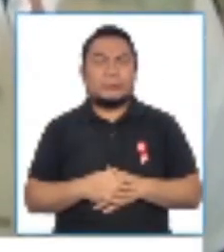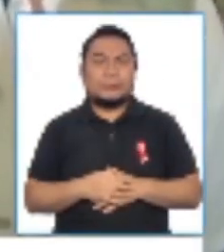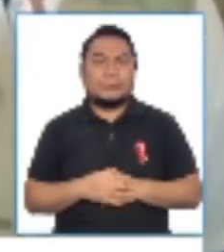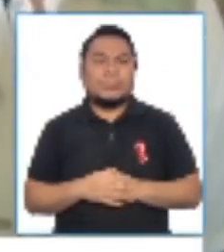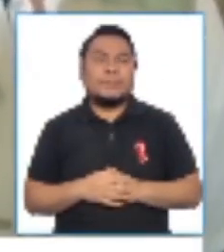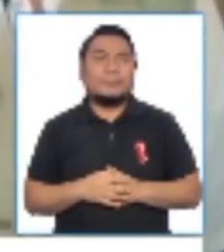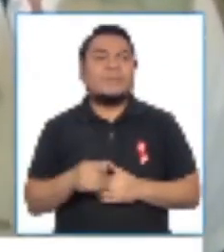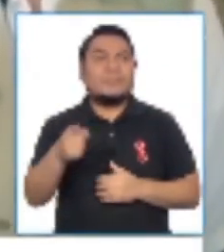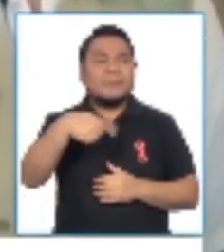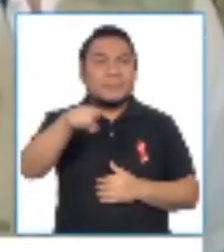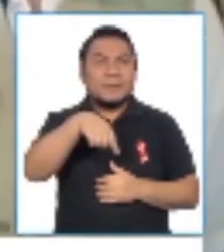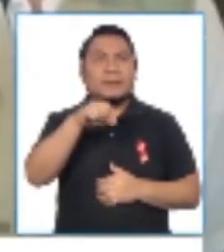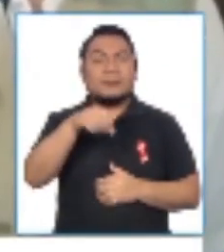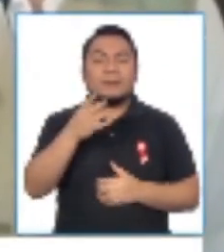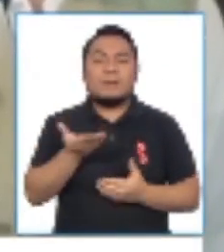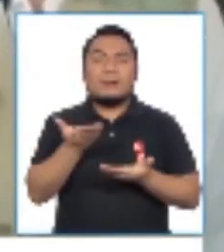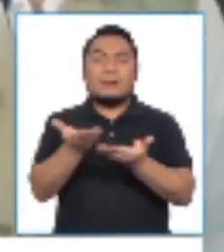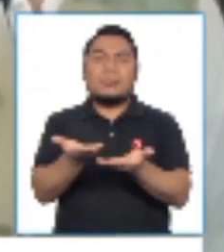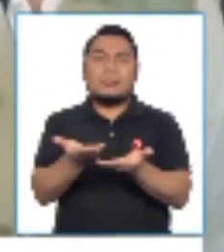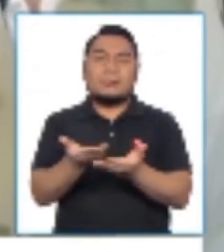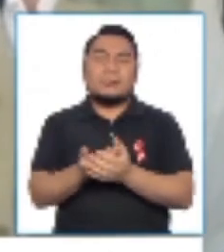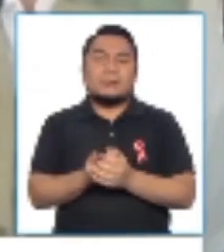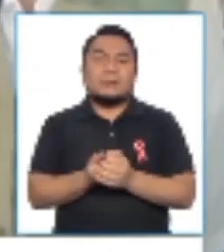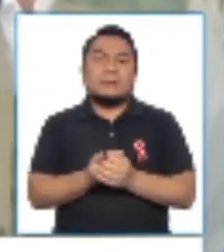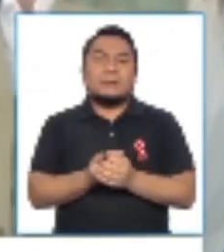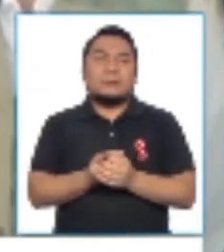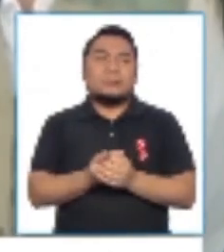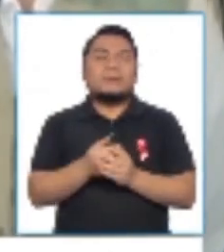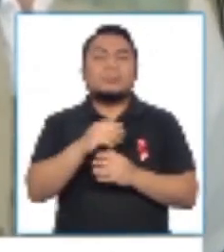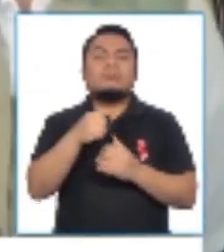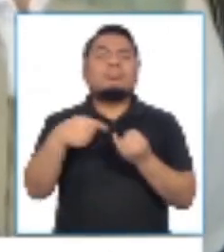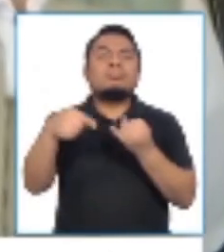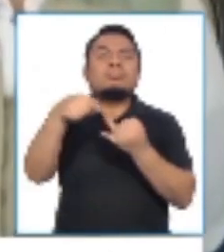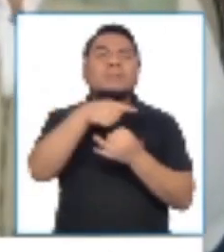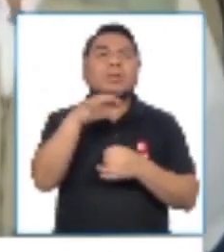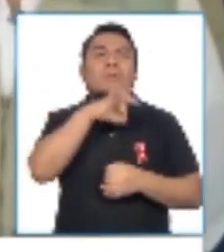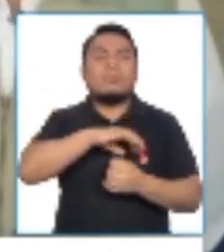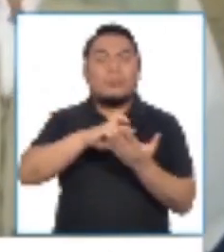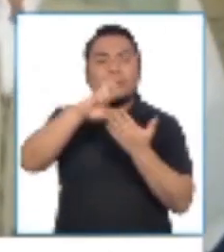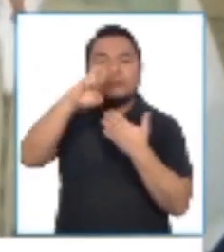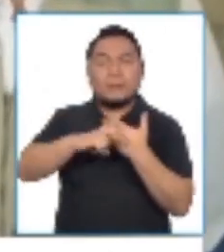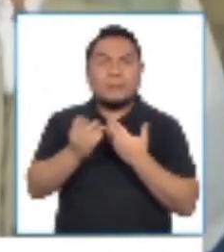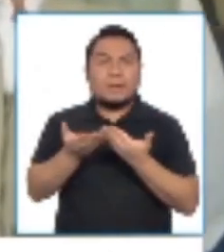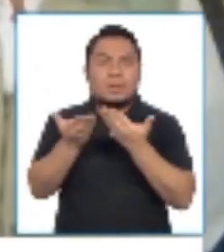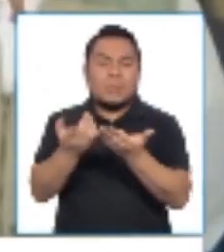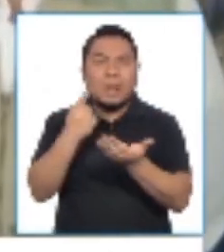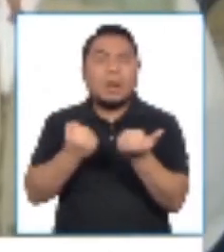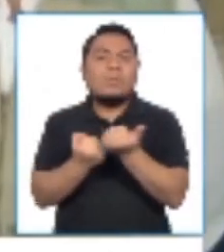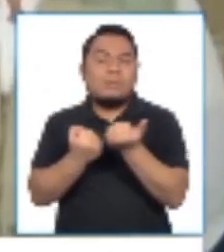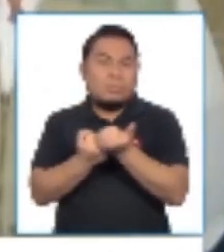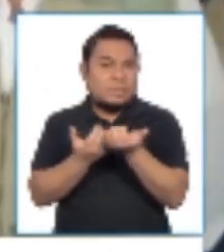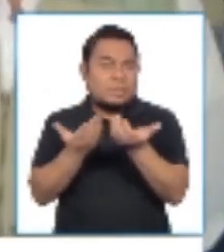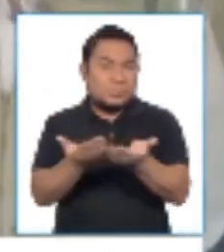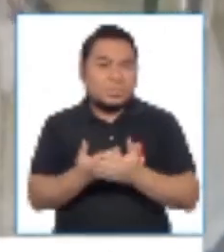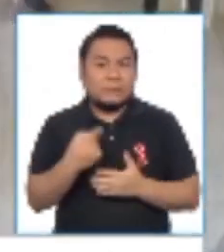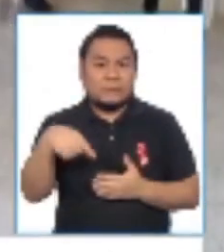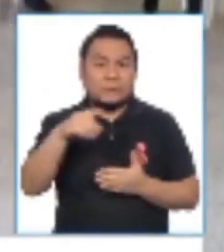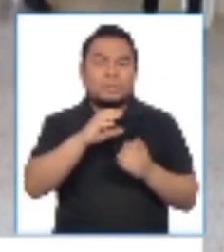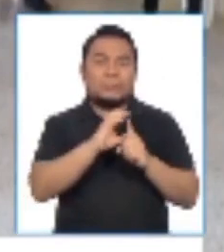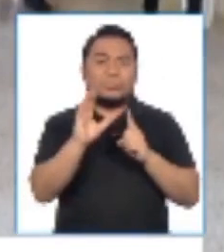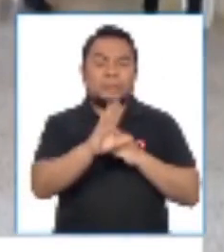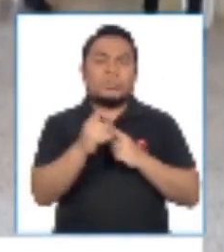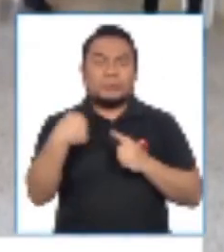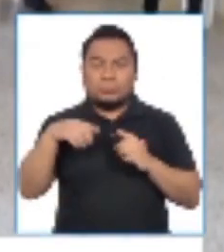que involucran instituciones culturales tradicionales. Y vinimos conmigo a compartir algunas de las líneas de apoyo que el sector cultura estamos